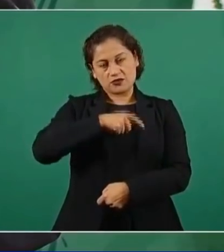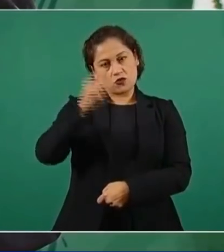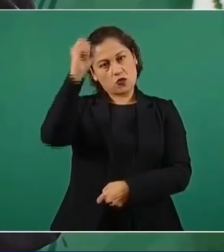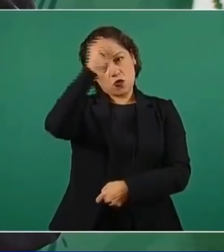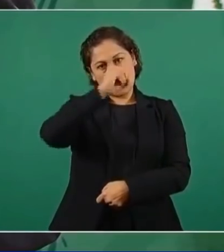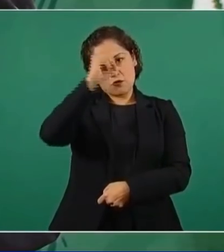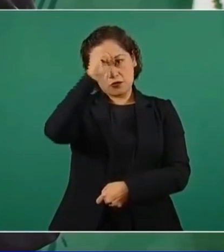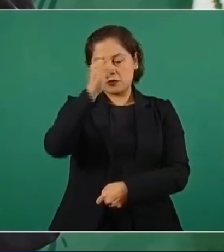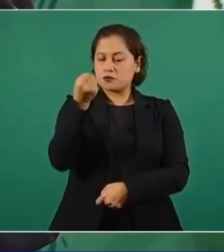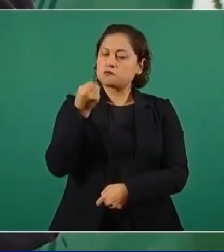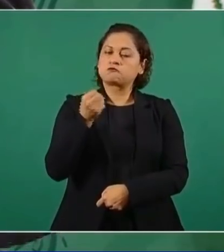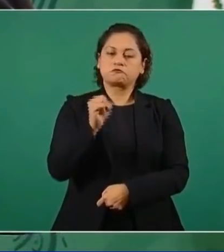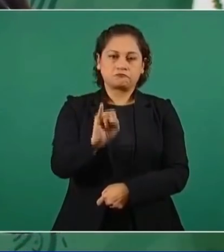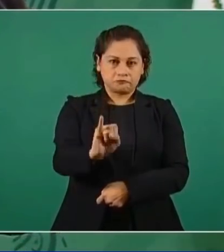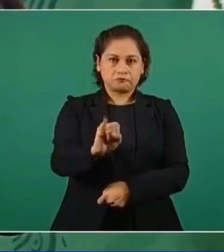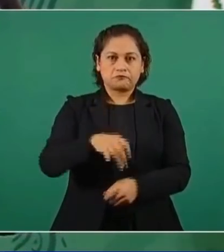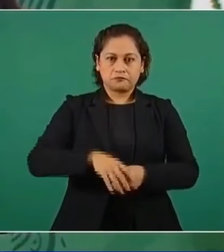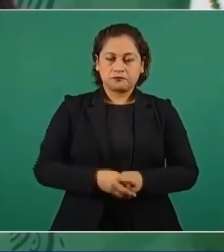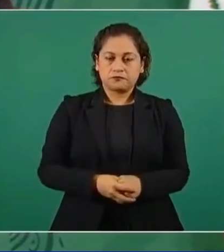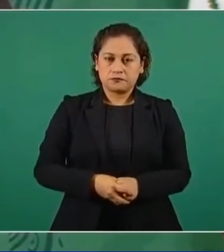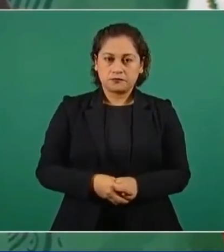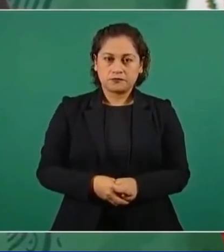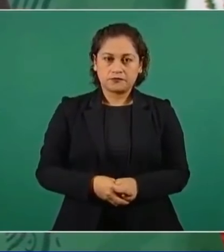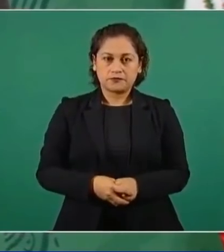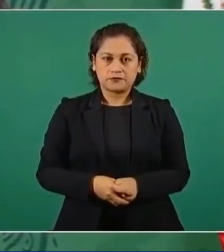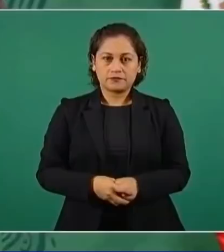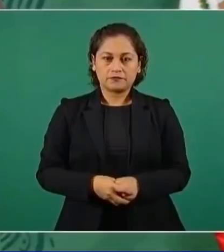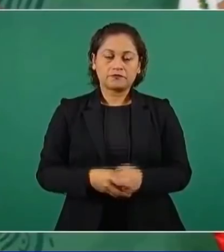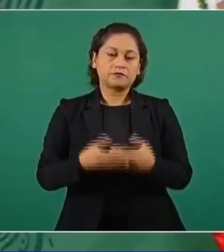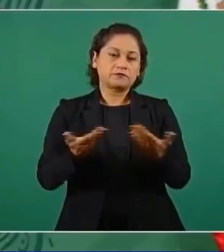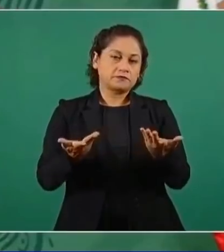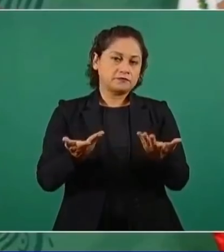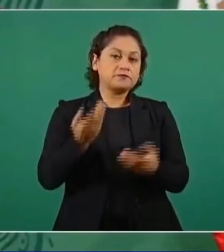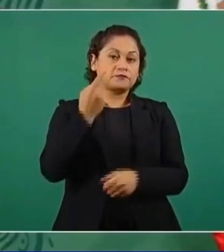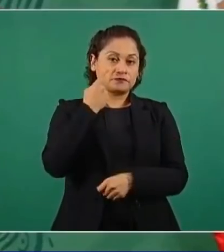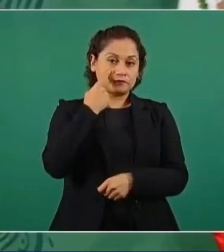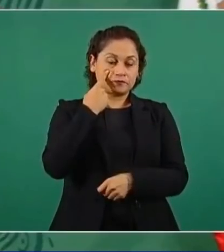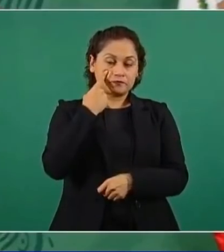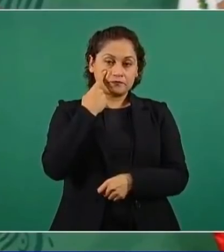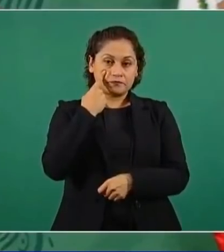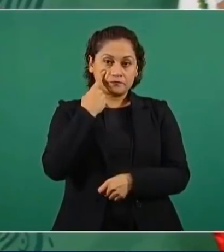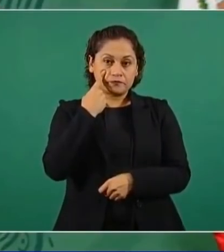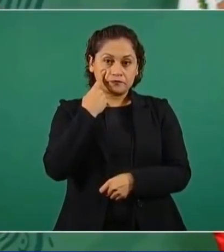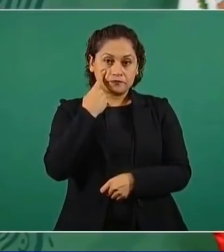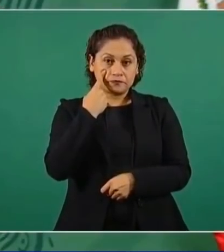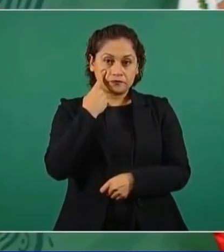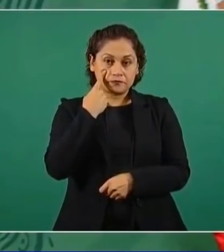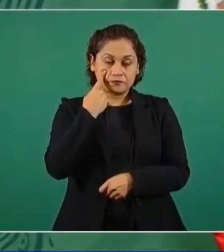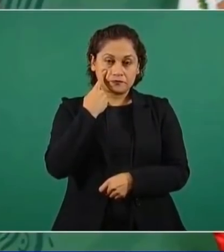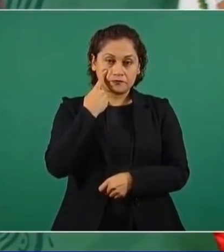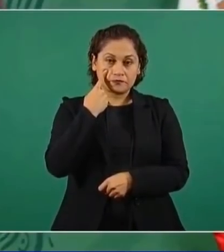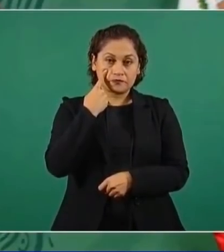que si no hay sesgo político